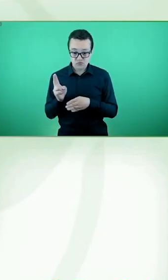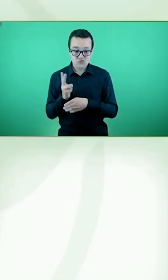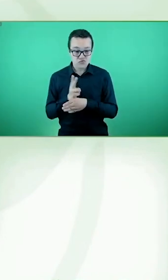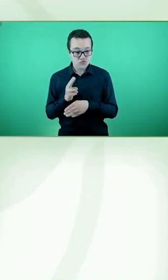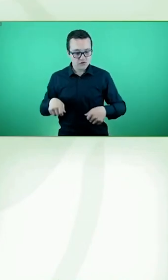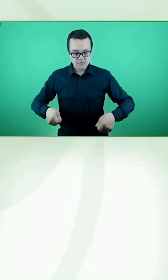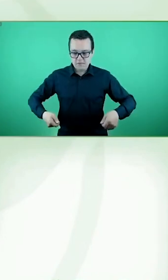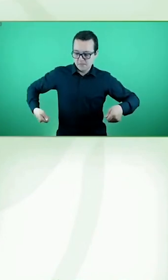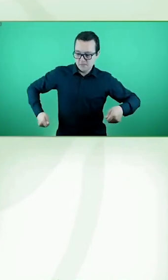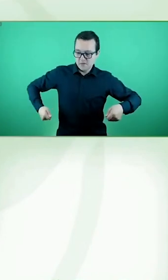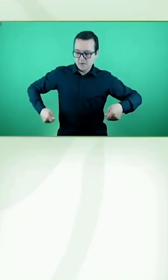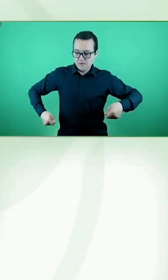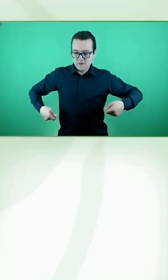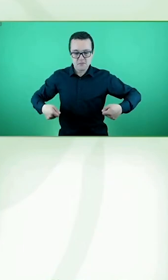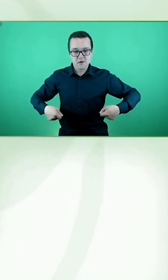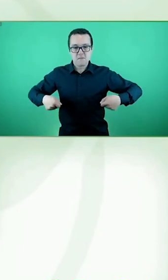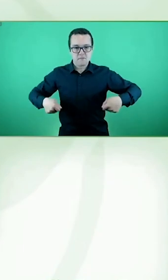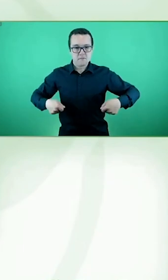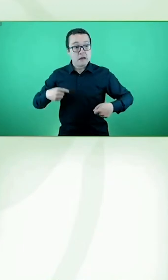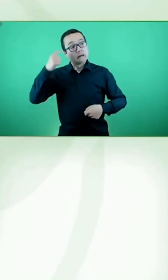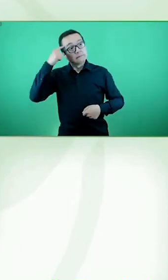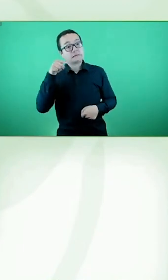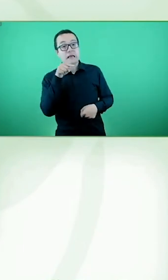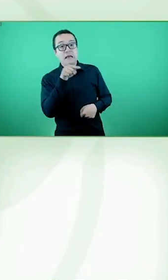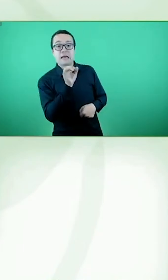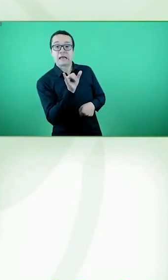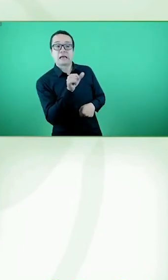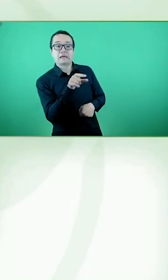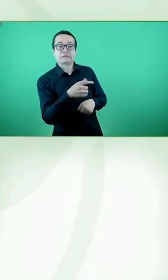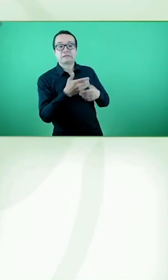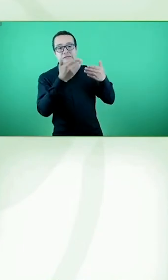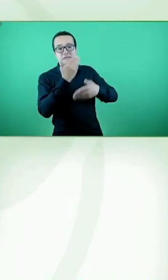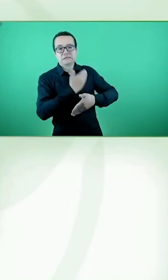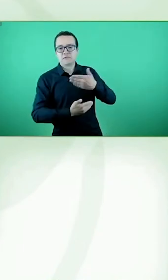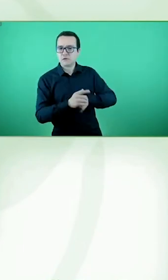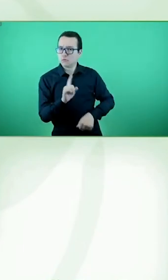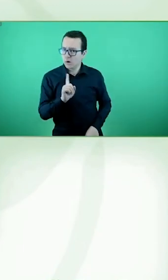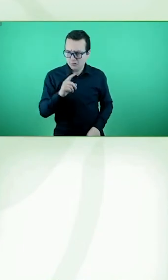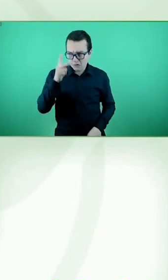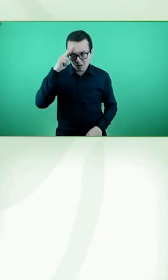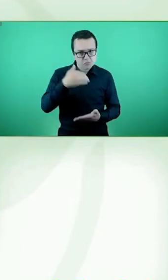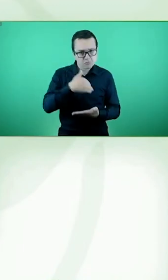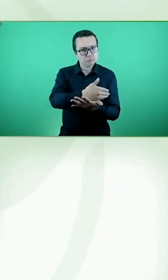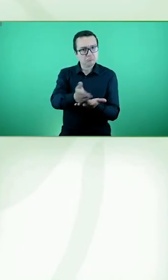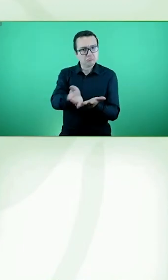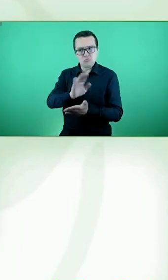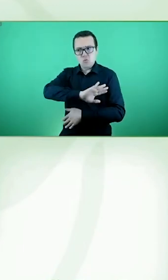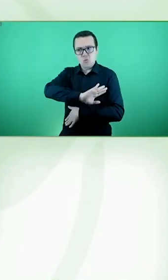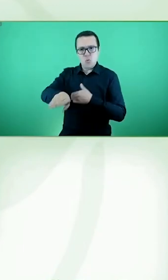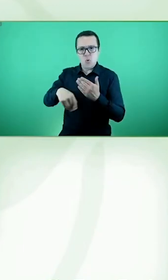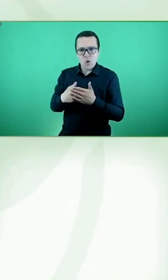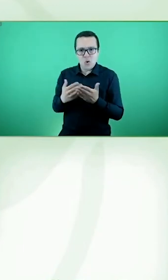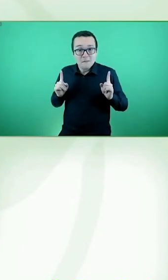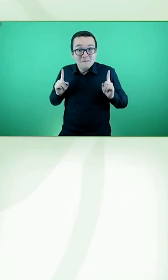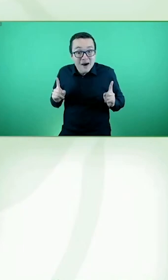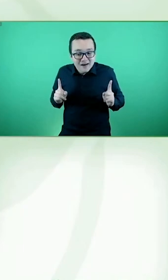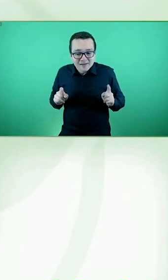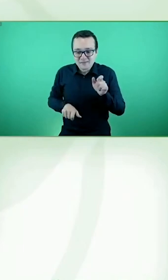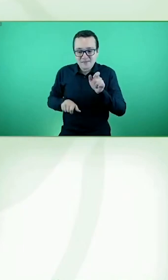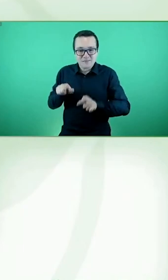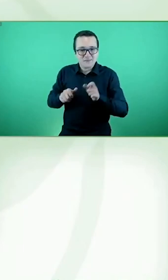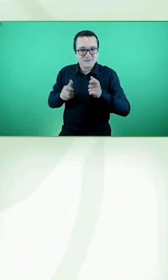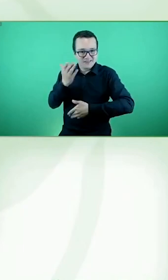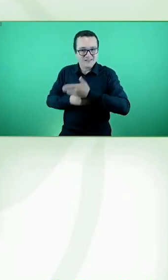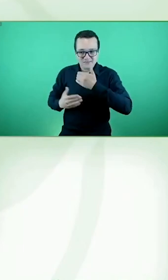pensaría que esto es para las personas con discapacidad, pero las personas con discapacidad también se benefician. Tenemos, por ejemplo, en los